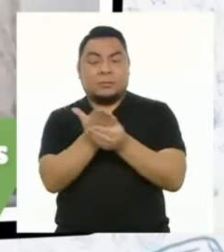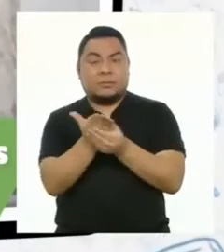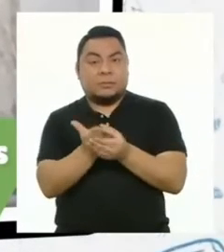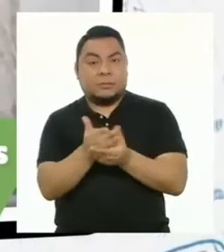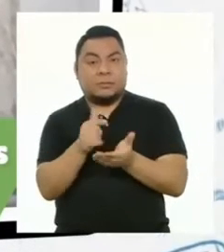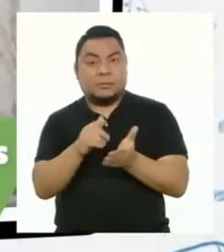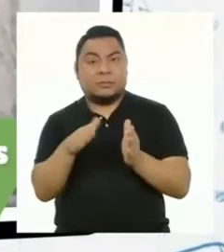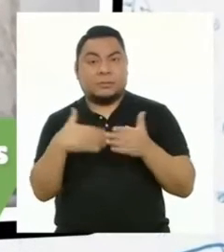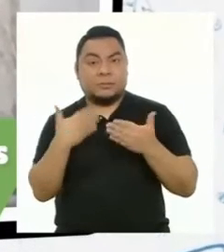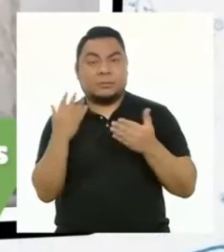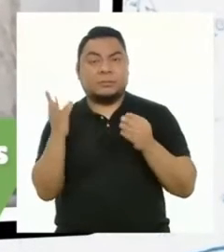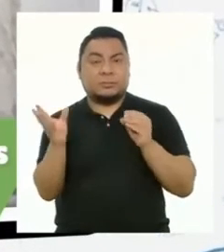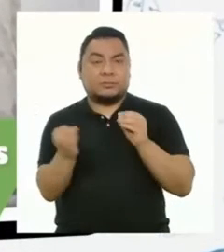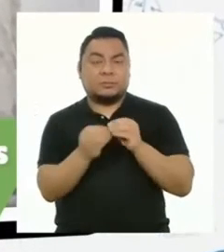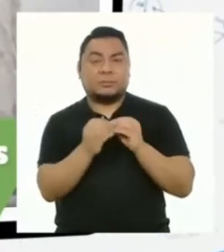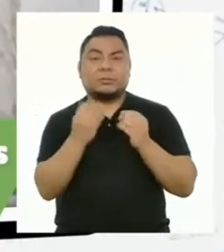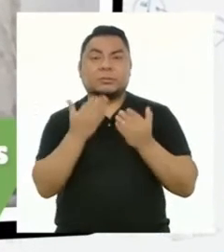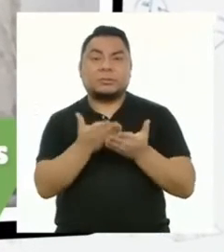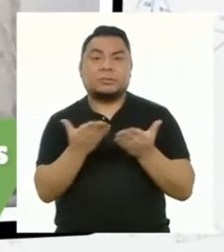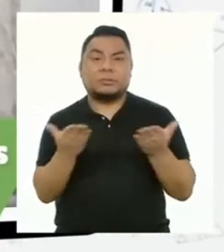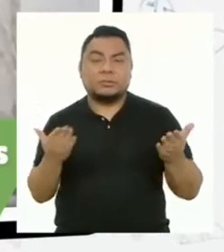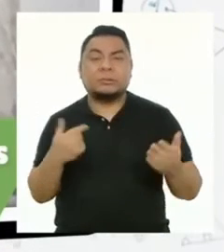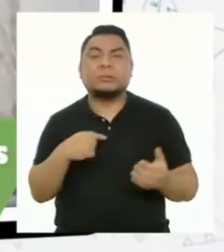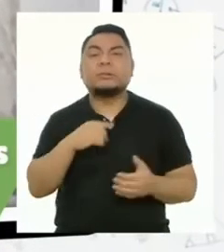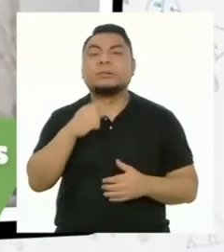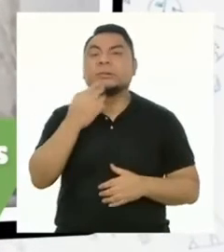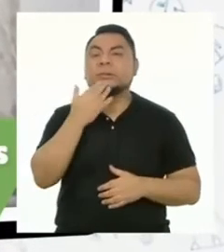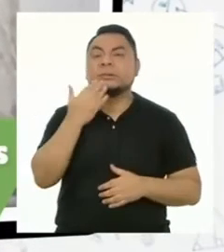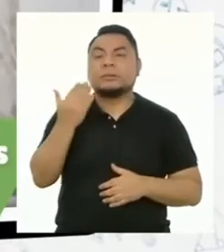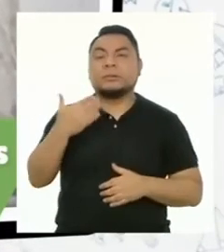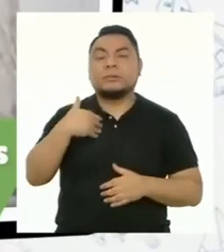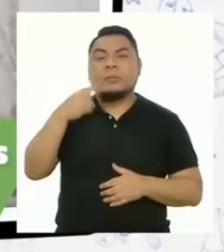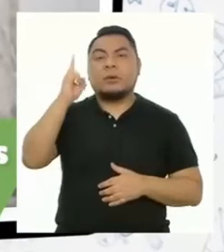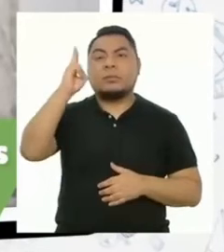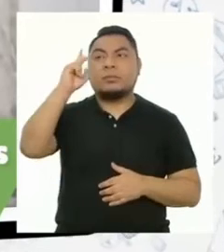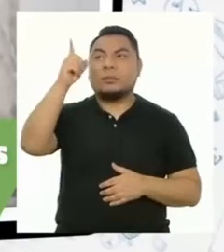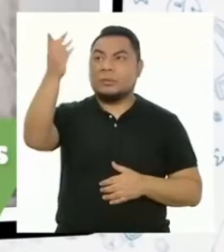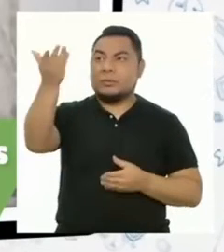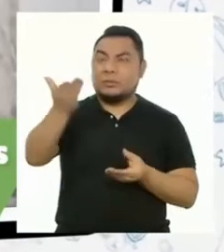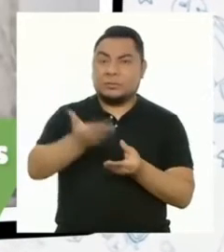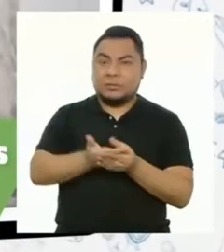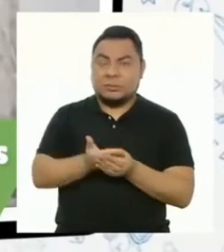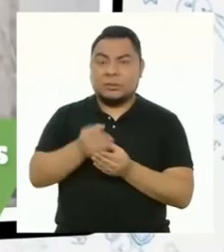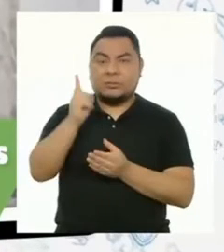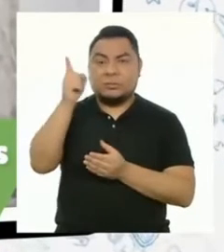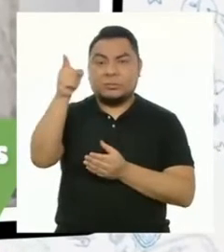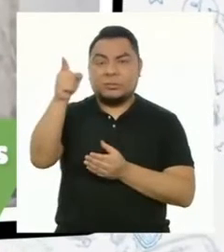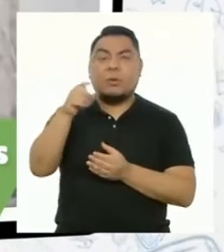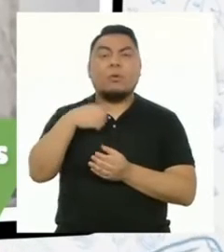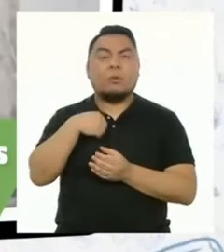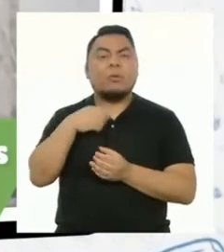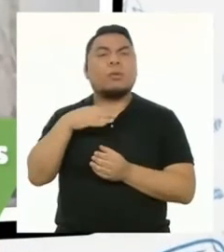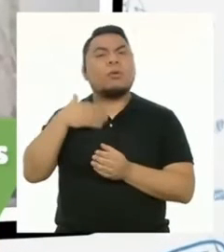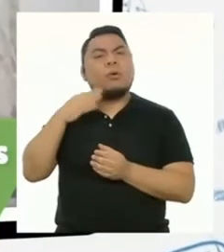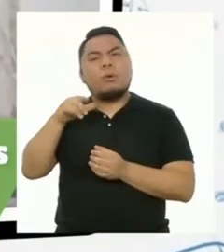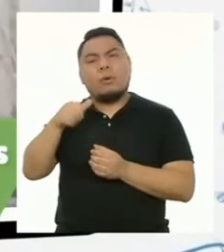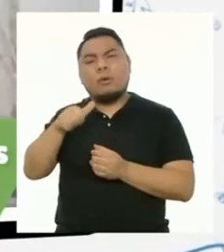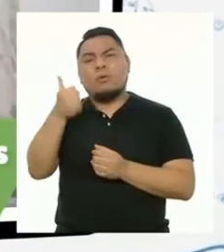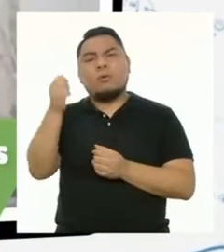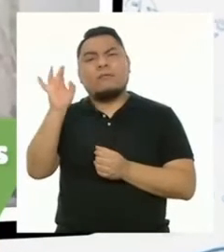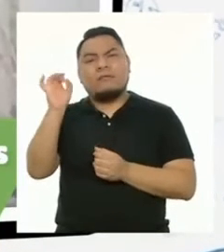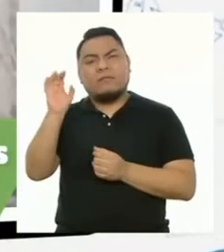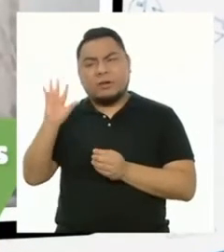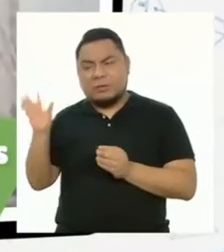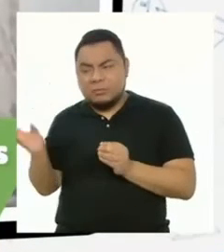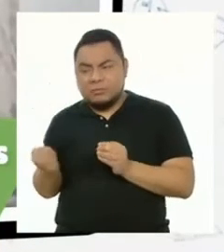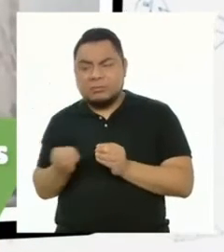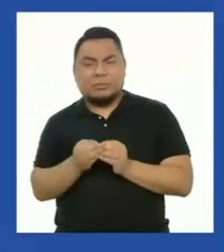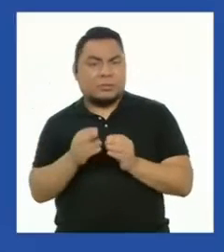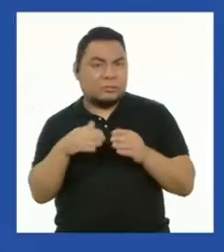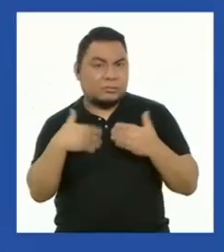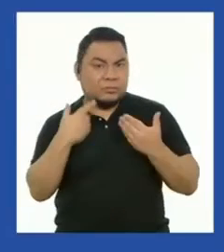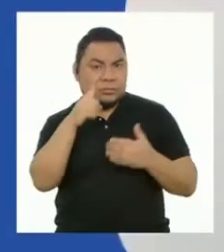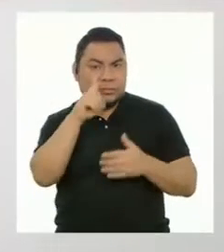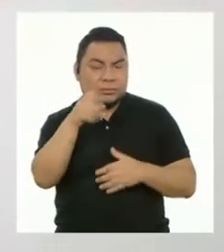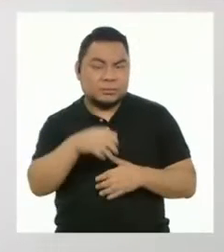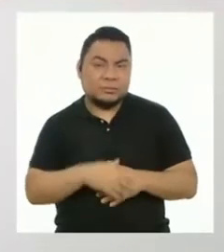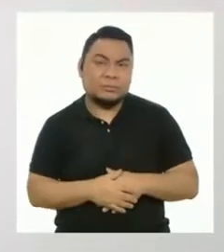solo puedo incluir los productos indicados por mi profesor o puedo poner otros relacionados con el tema?